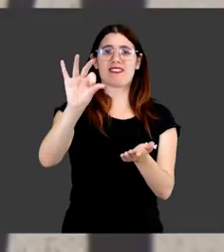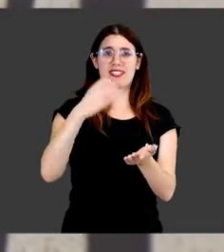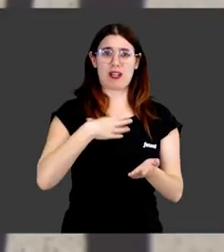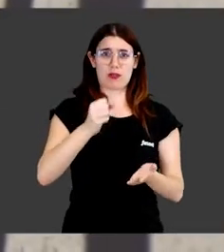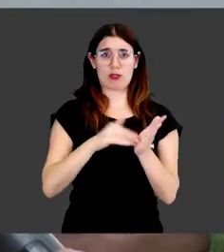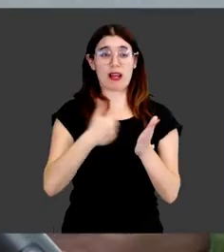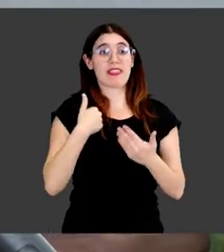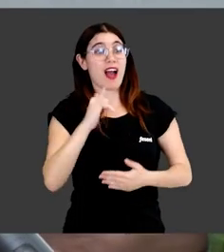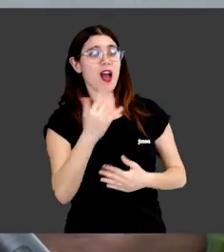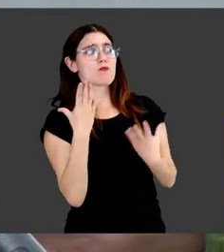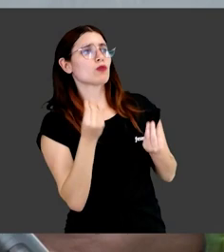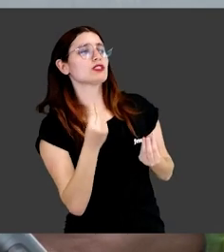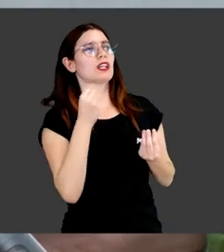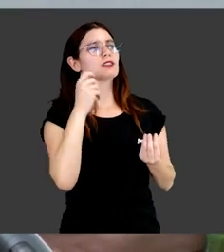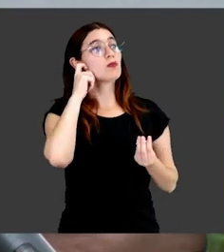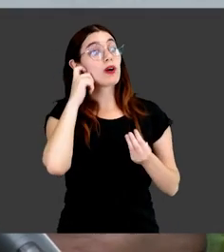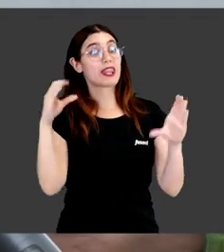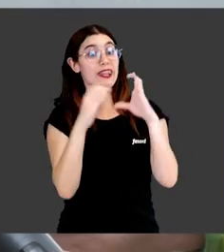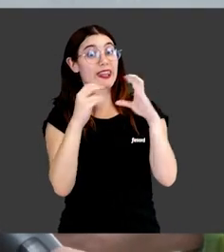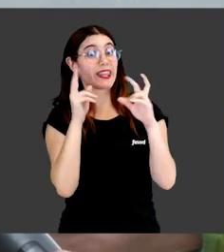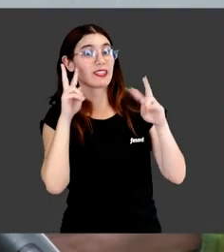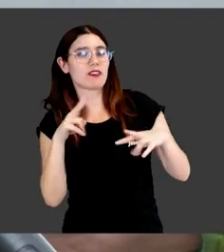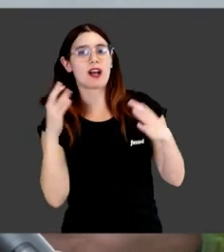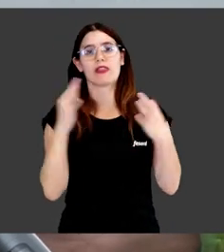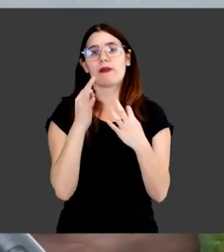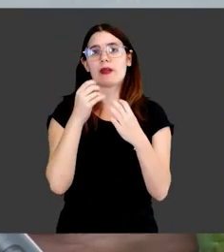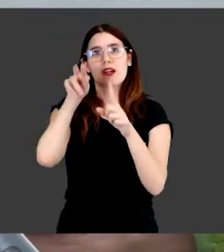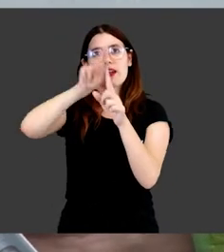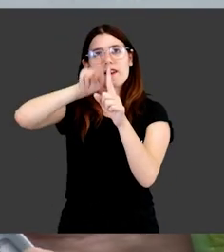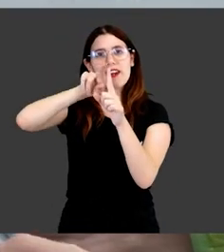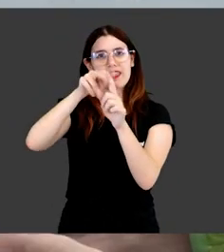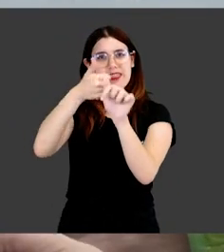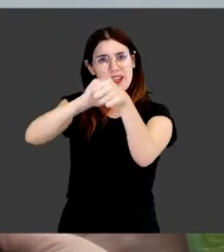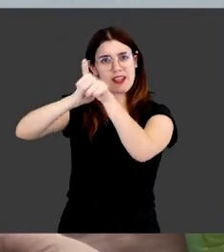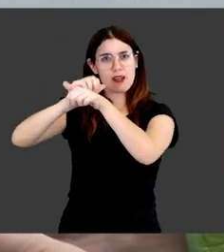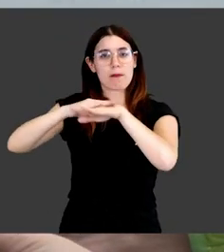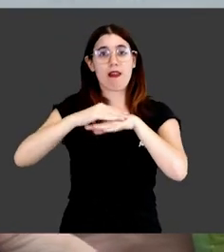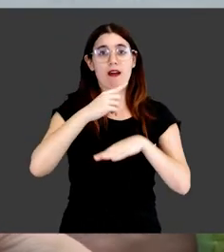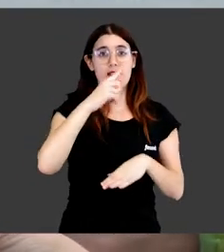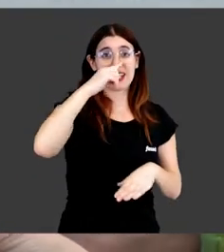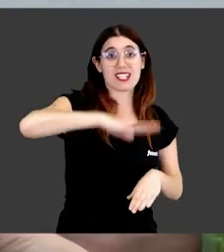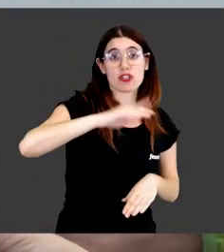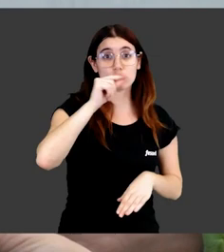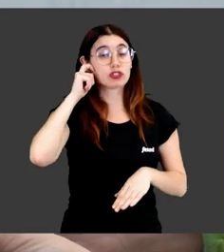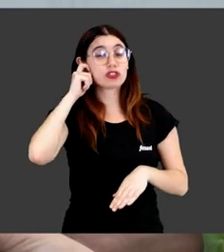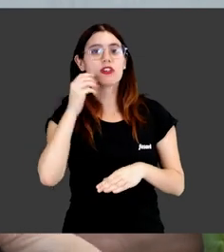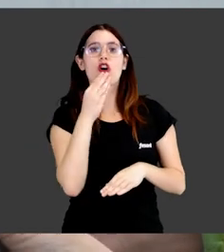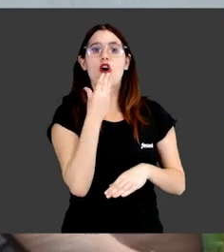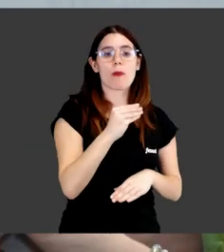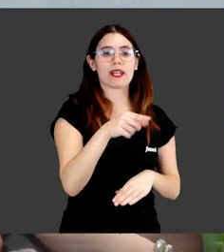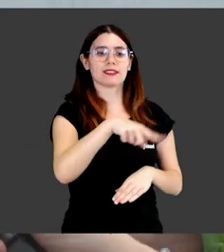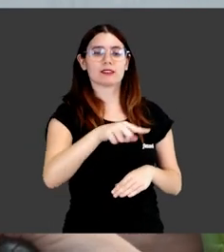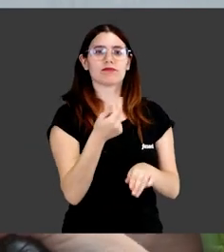Hay muchas mujeres científicas que tienen que servir como referente para los más jóvenes y las más jóvenes